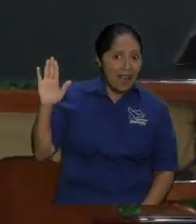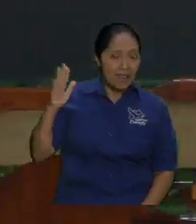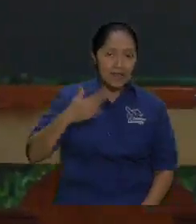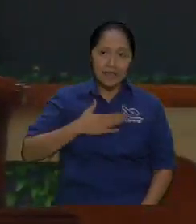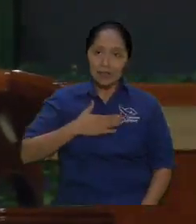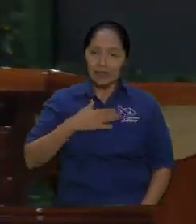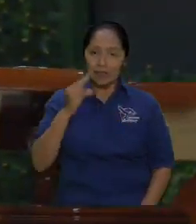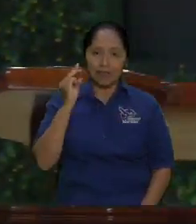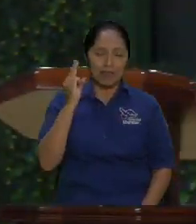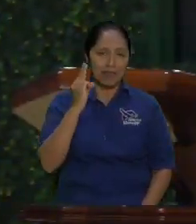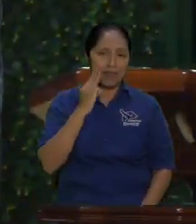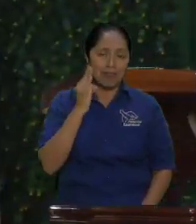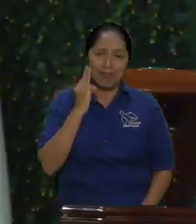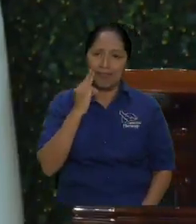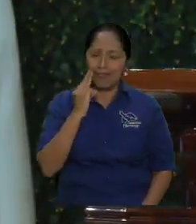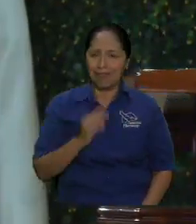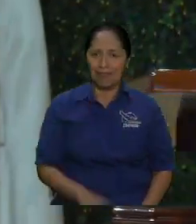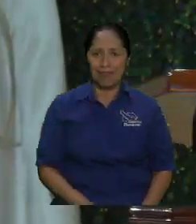es otra cosa.